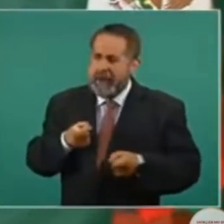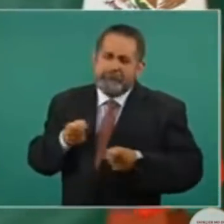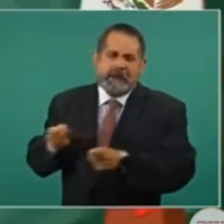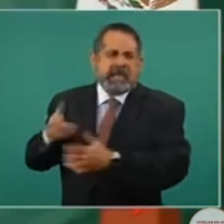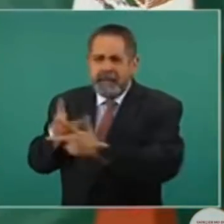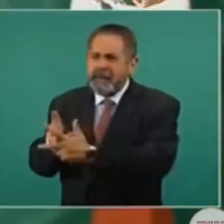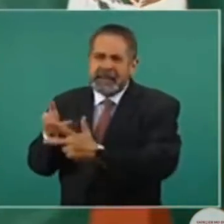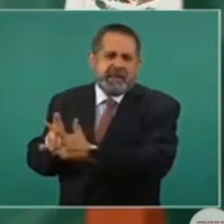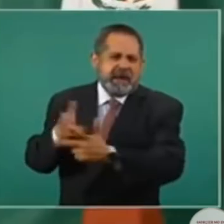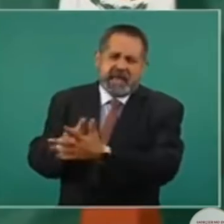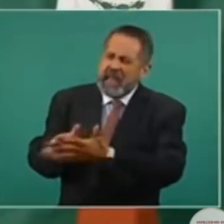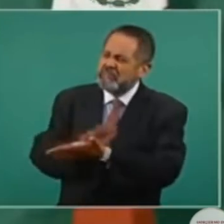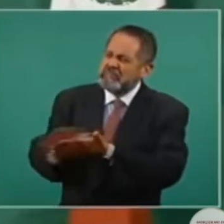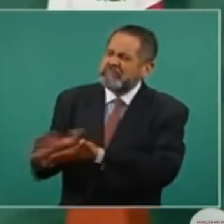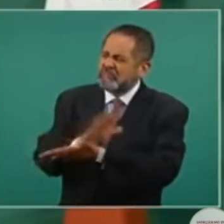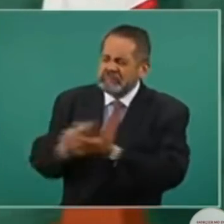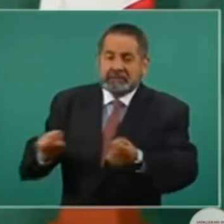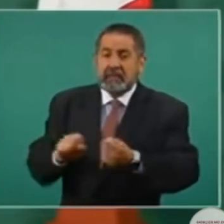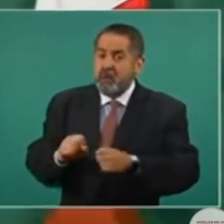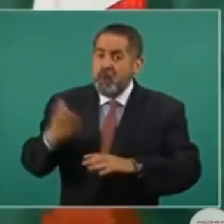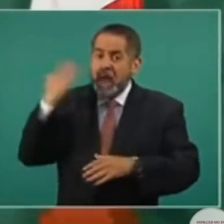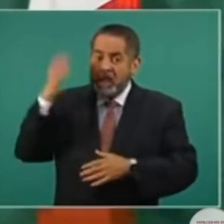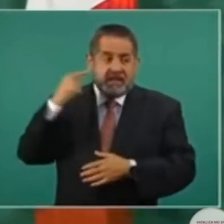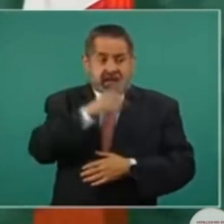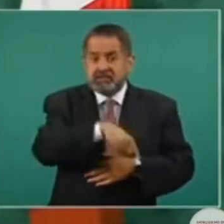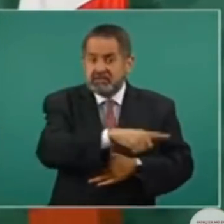con